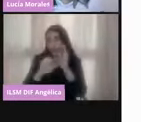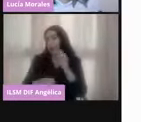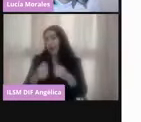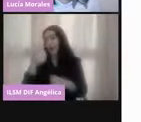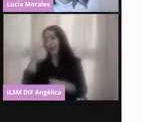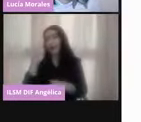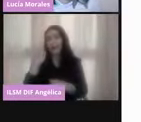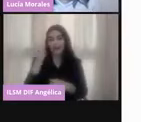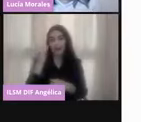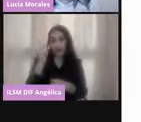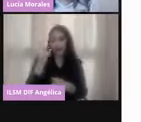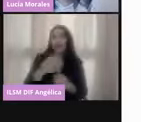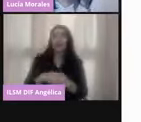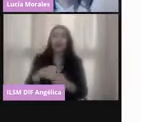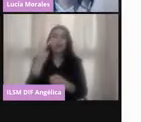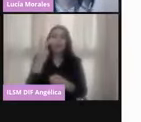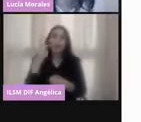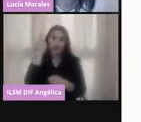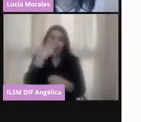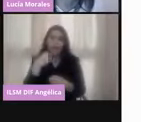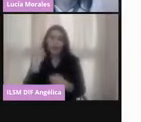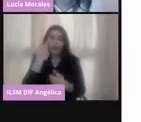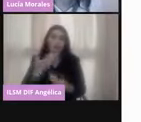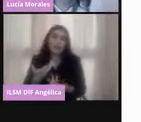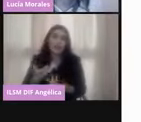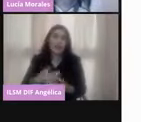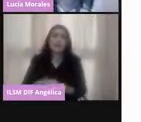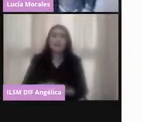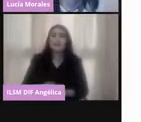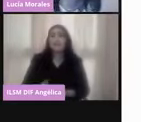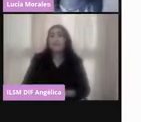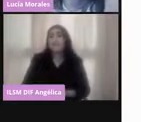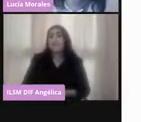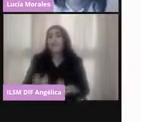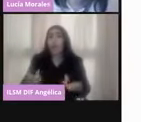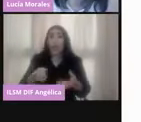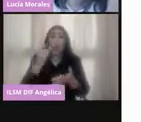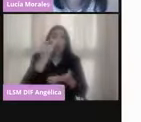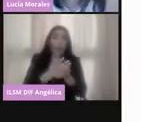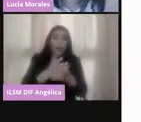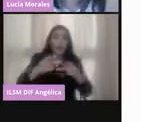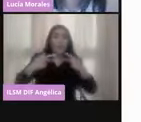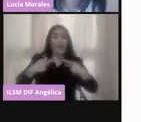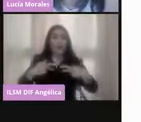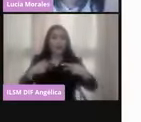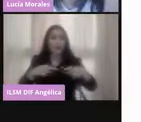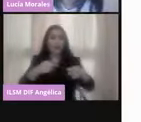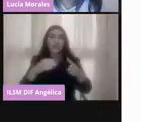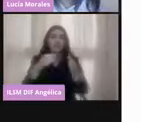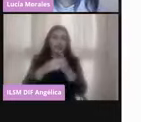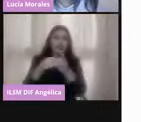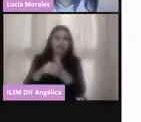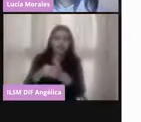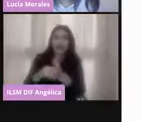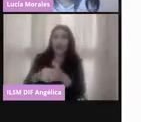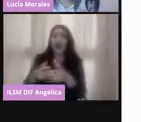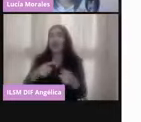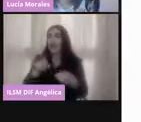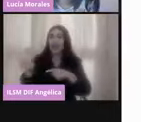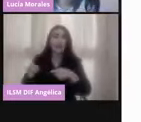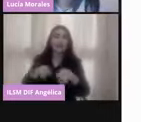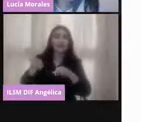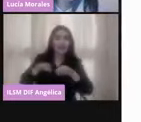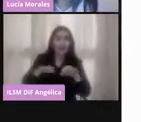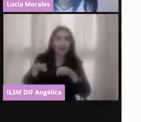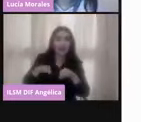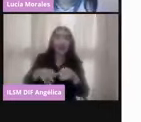de la mejor manera. Gracias no nada más a las funcionarias y funcionarios que trabajamos en el Instituto Nacional Electoral, en